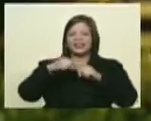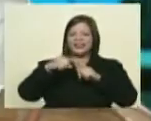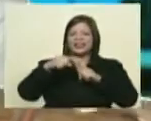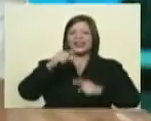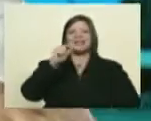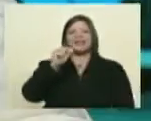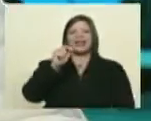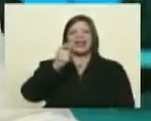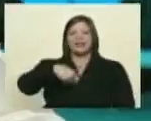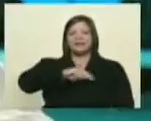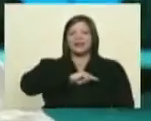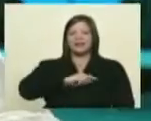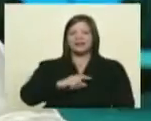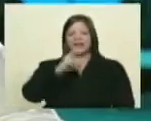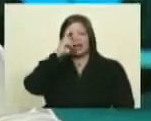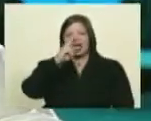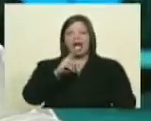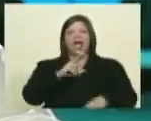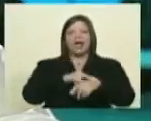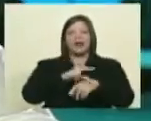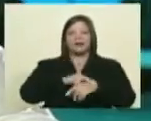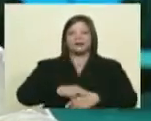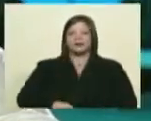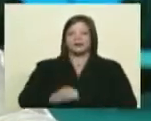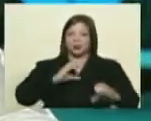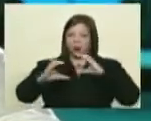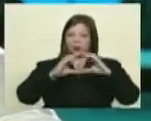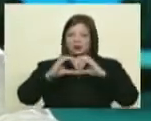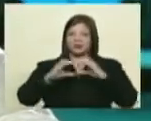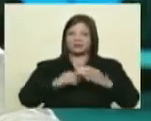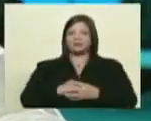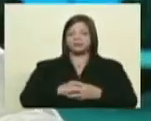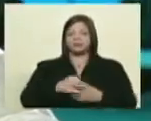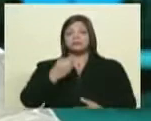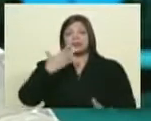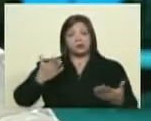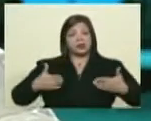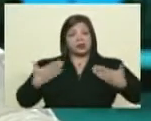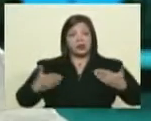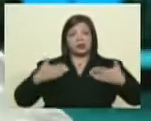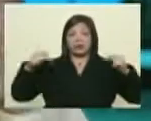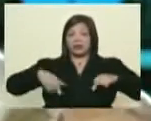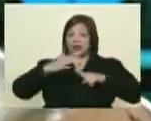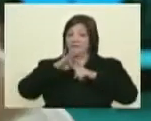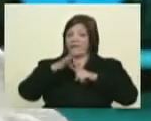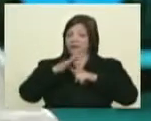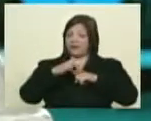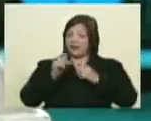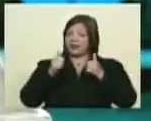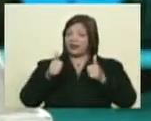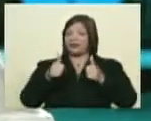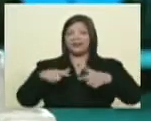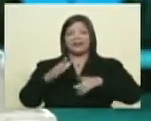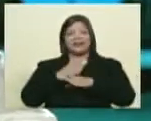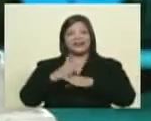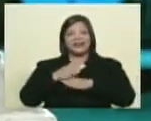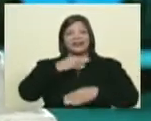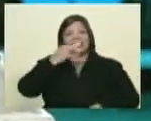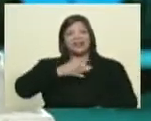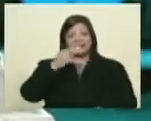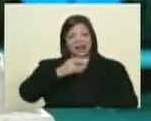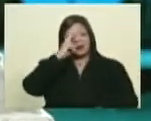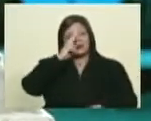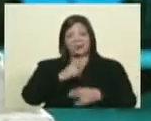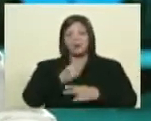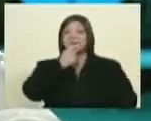Fernando. ¿Cómo estás? Doctor en Comunicación. ¿Qué tal? Muy bien, muy contento de estar aquí en la feria y de haber presentado contigo el libro esta tarde, que ha sido un acto muy